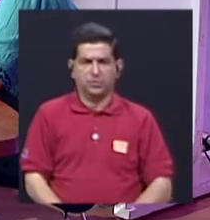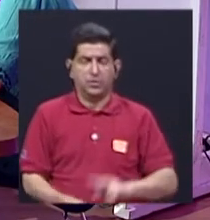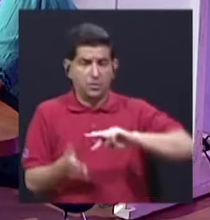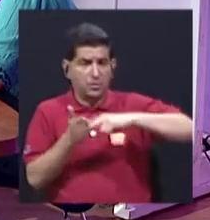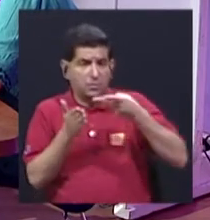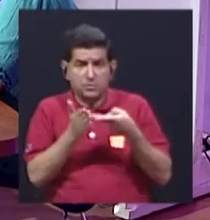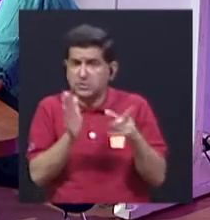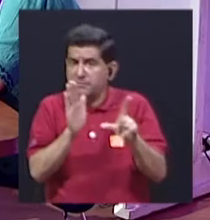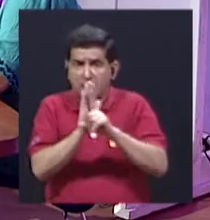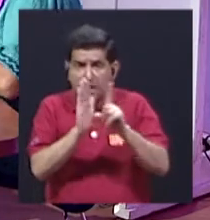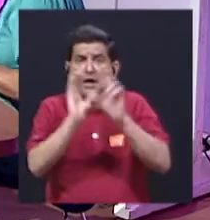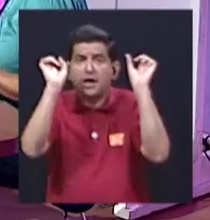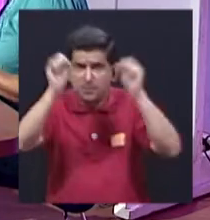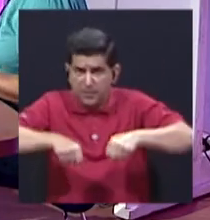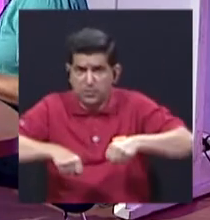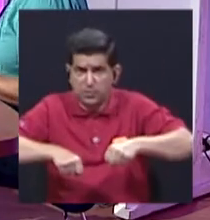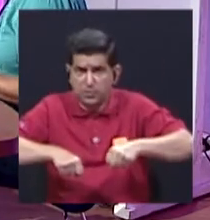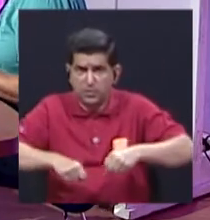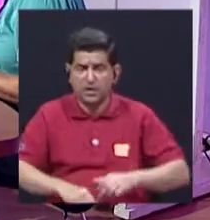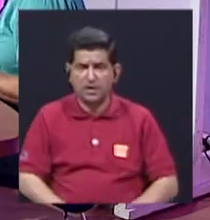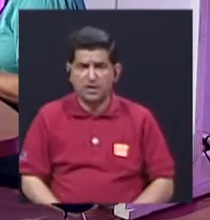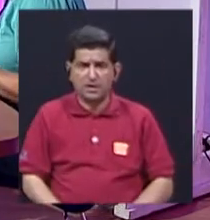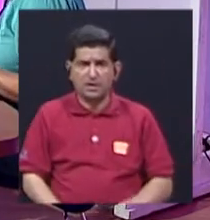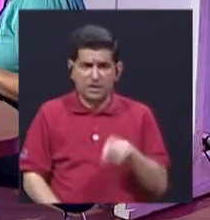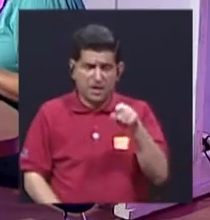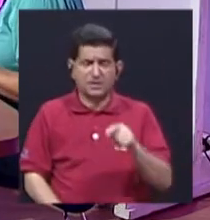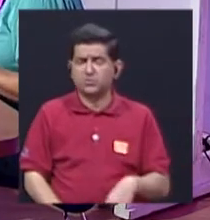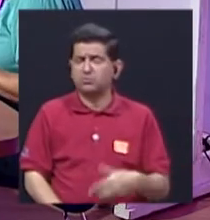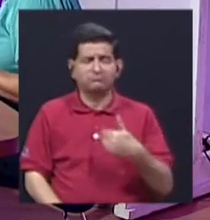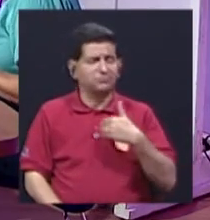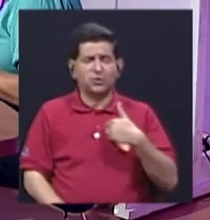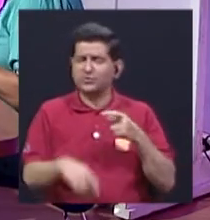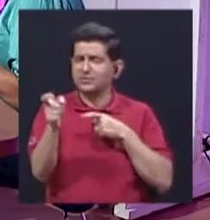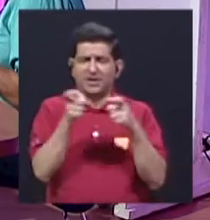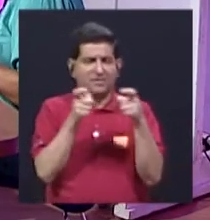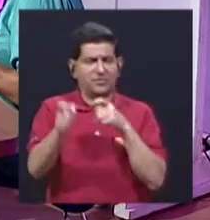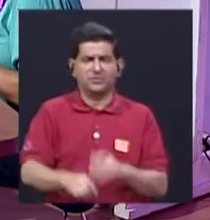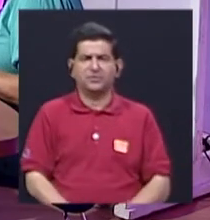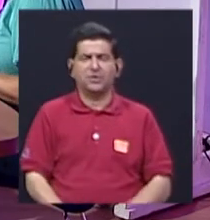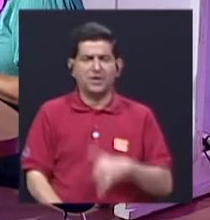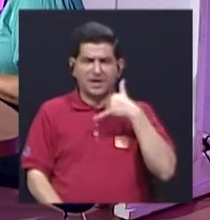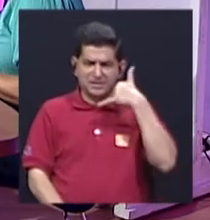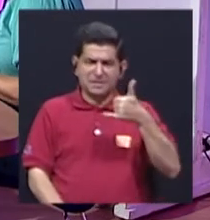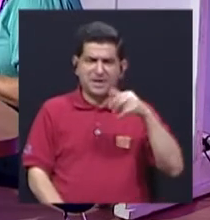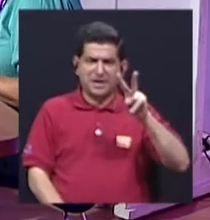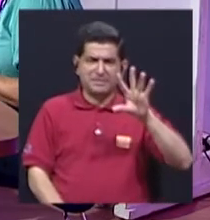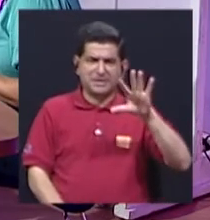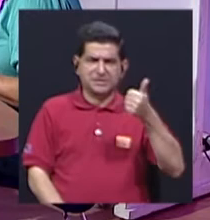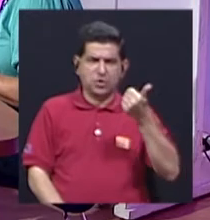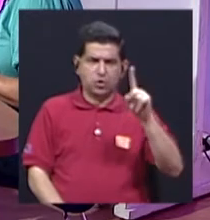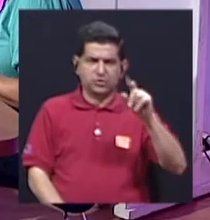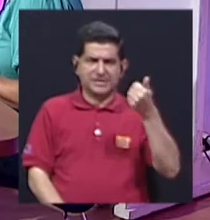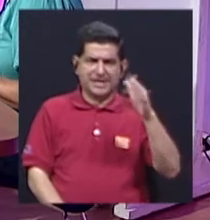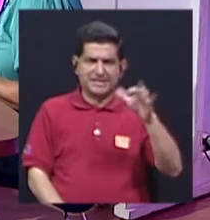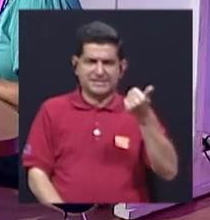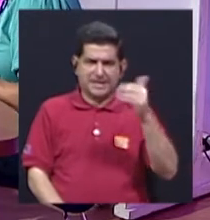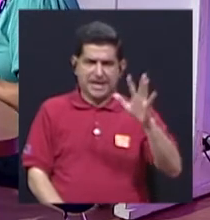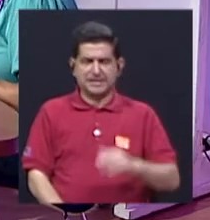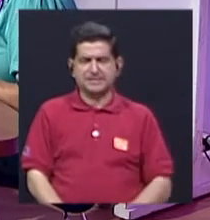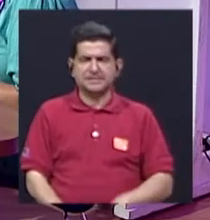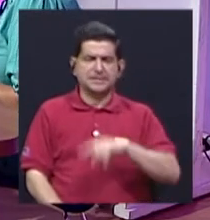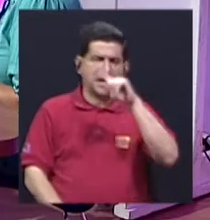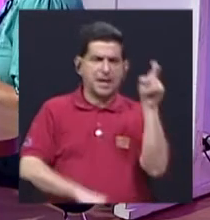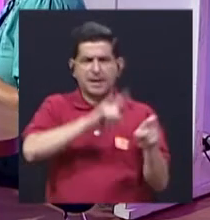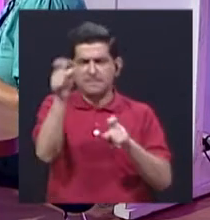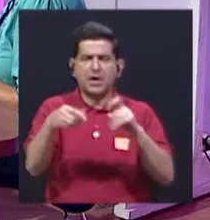algo lícito. Realmente es algo desregulado. Puede llamarnos al 25 11 15 15 para hacer